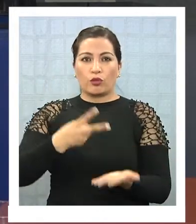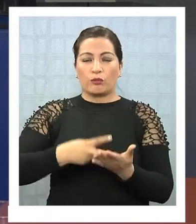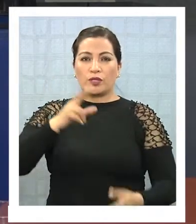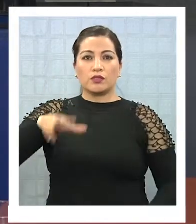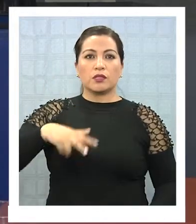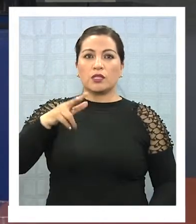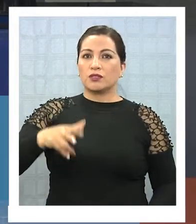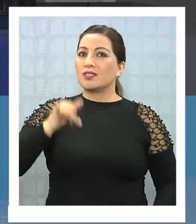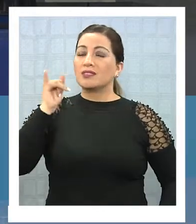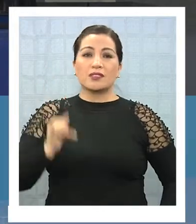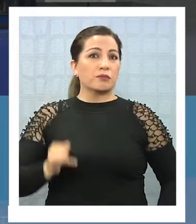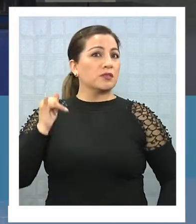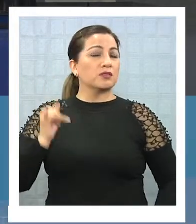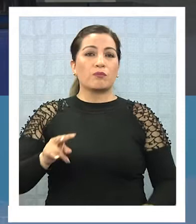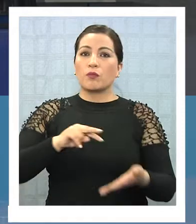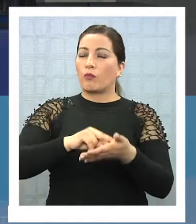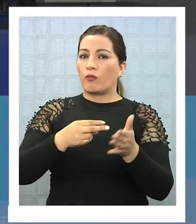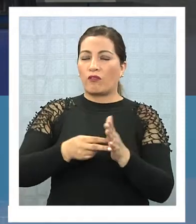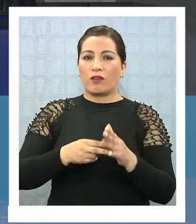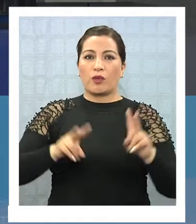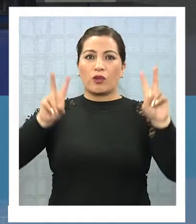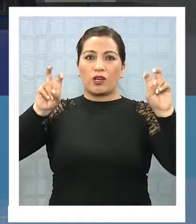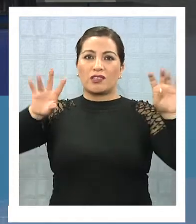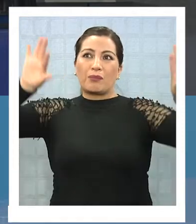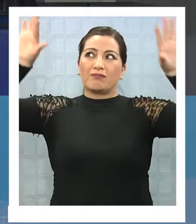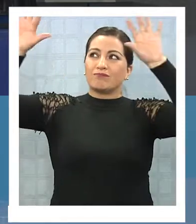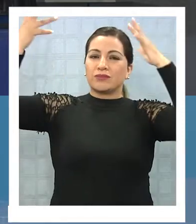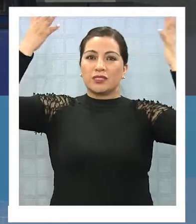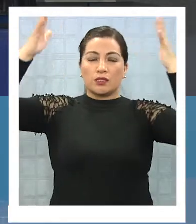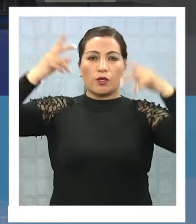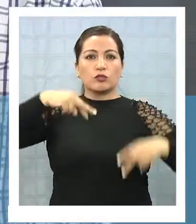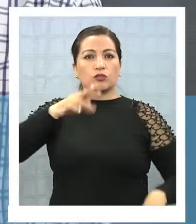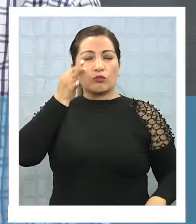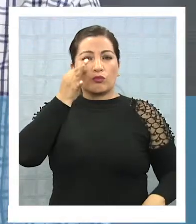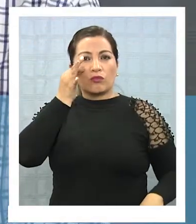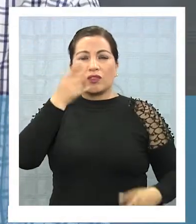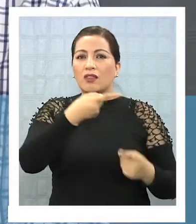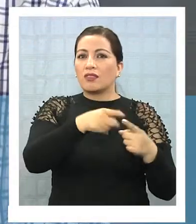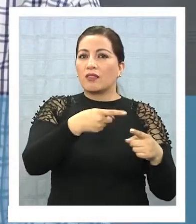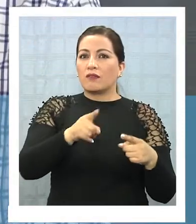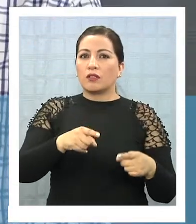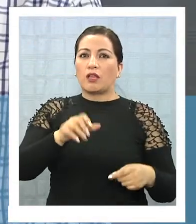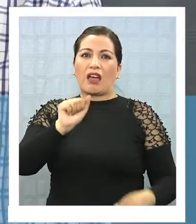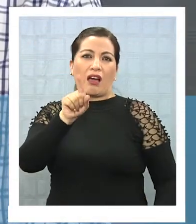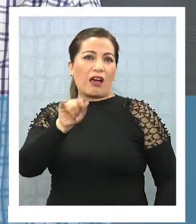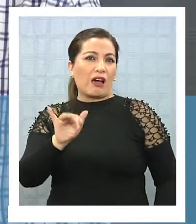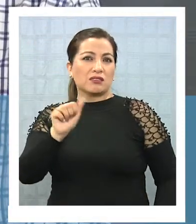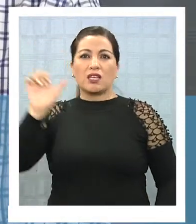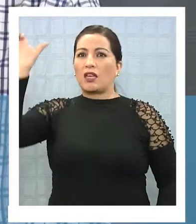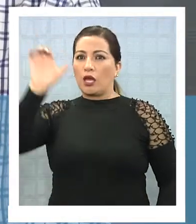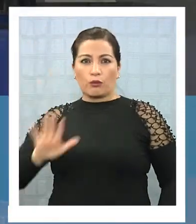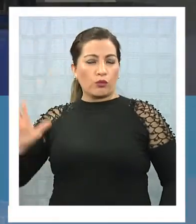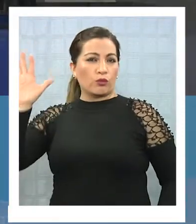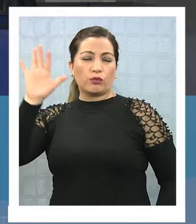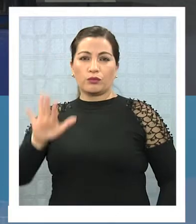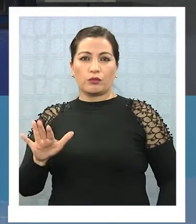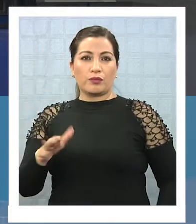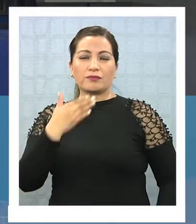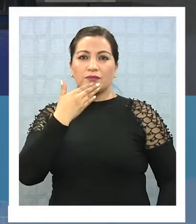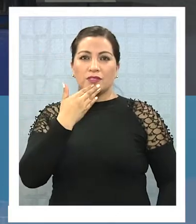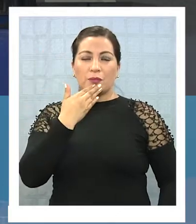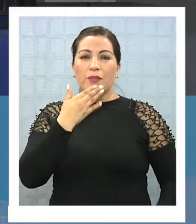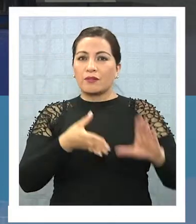amenazas son de origen meteorológico, y esto hemos visto lo que ha ocurrido en distintas partes, en Asia, en Europa, en la misma